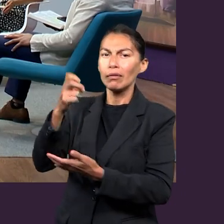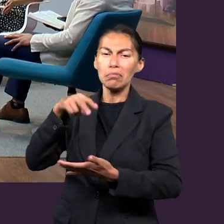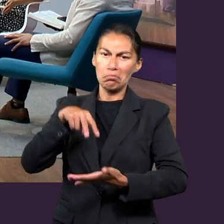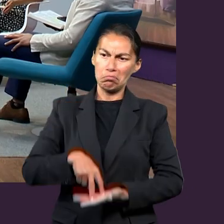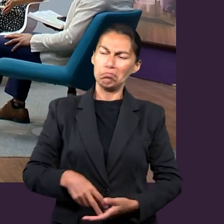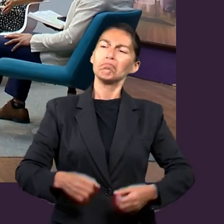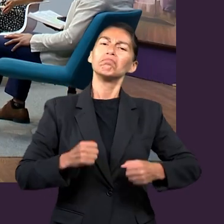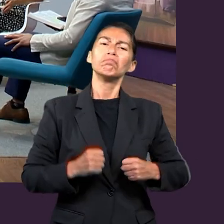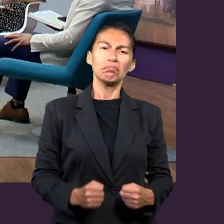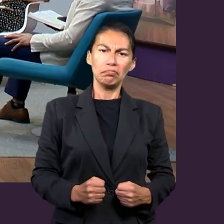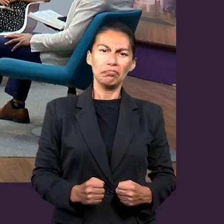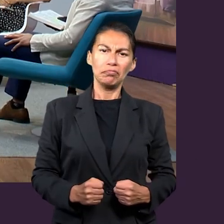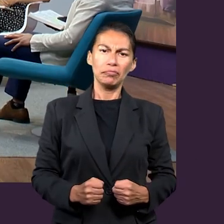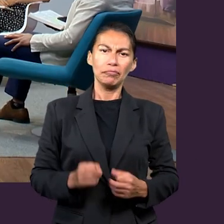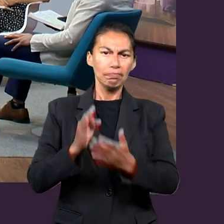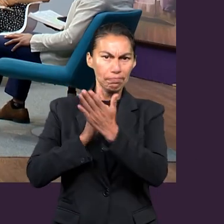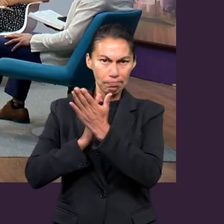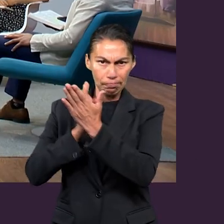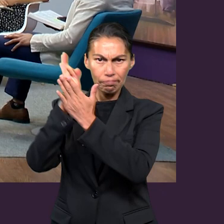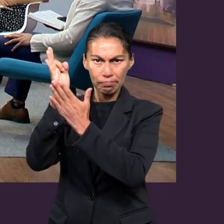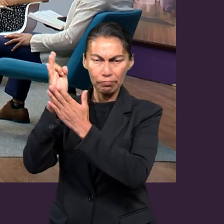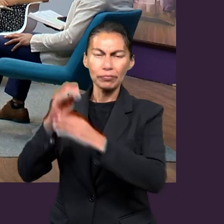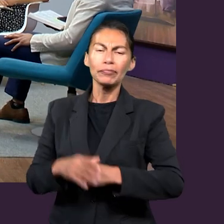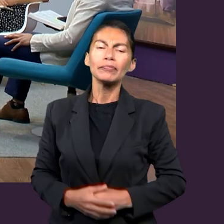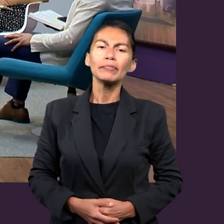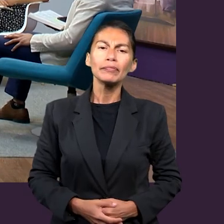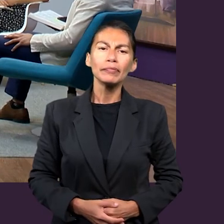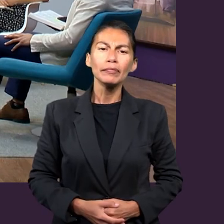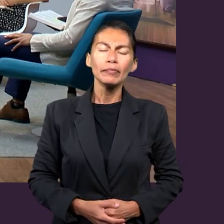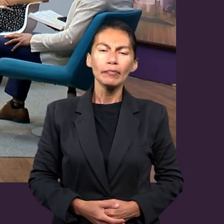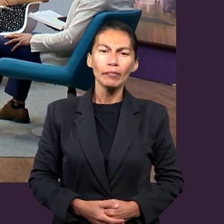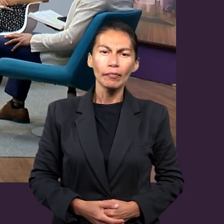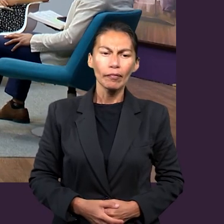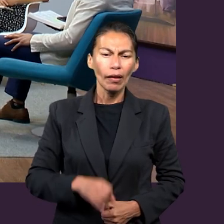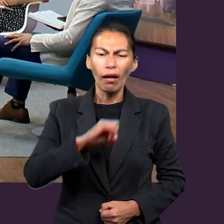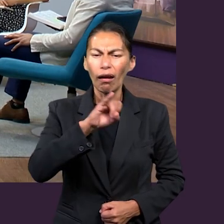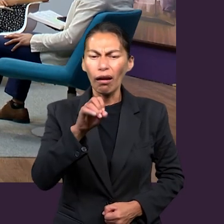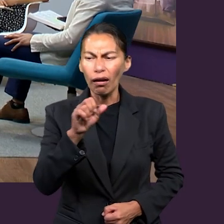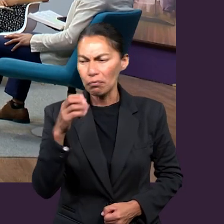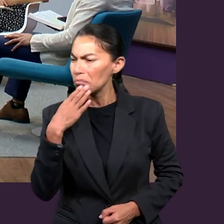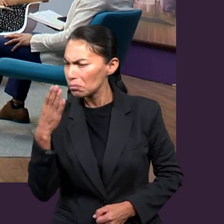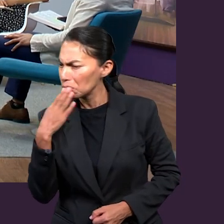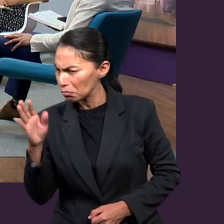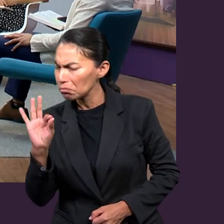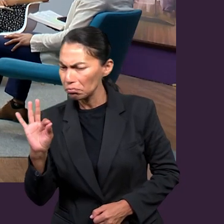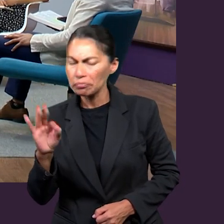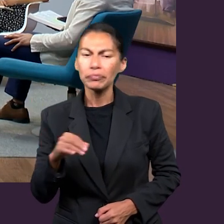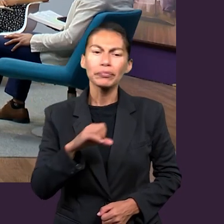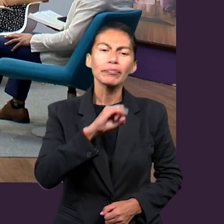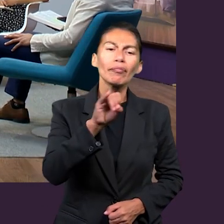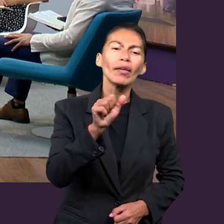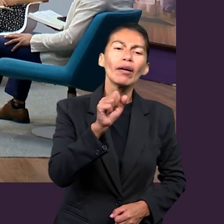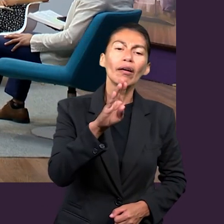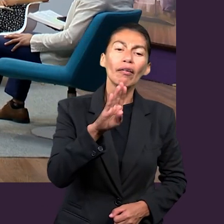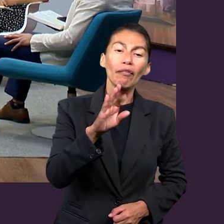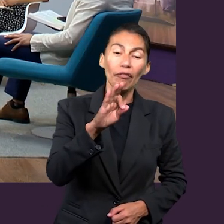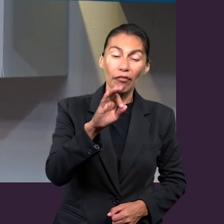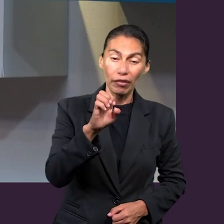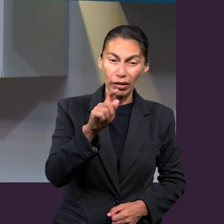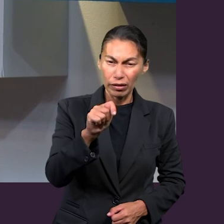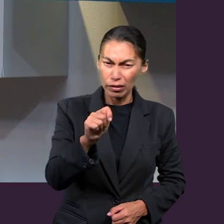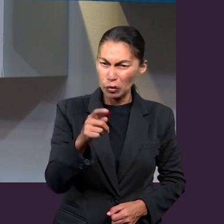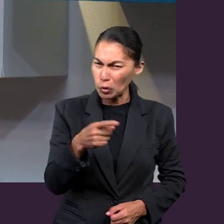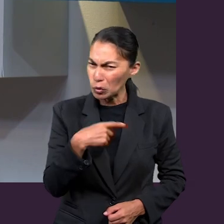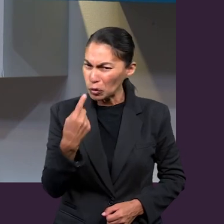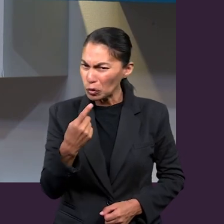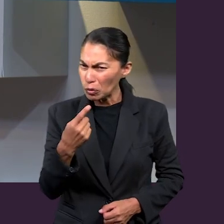permanecer de pie. Muy bien, Ismari. Jafet, cuando no utilizamos este